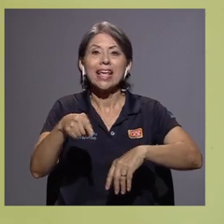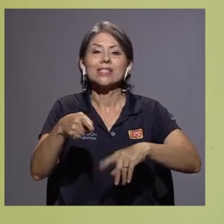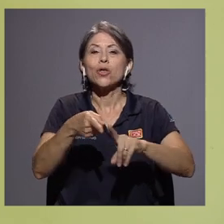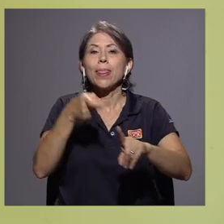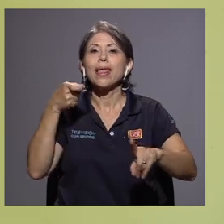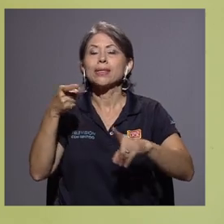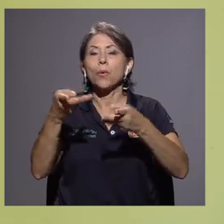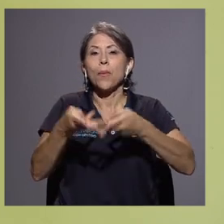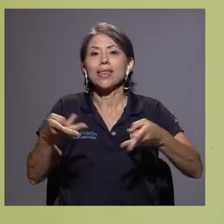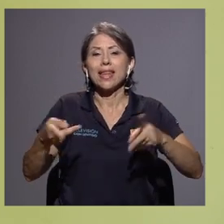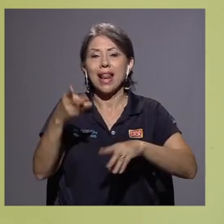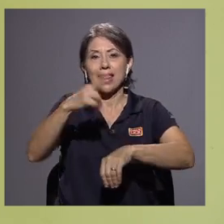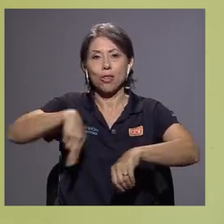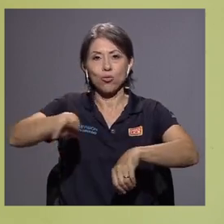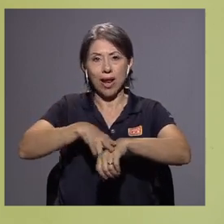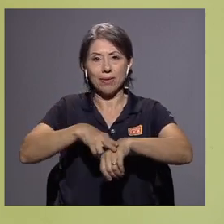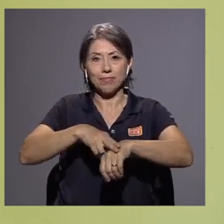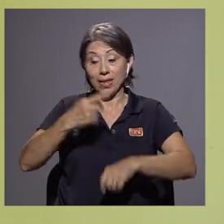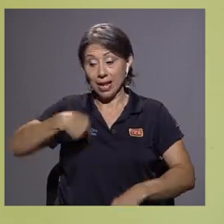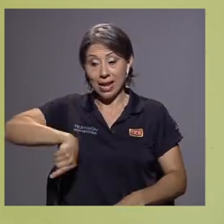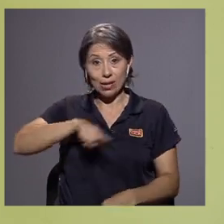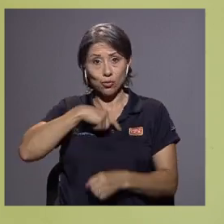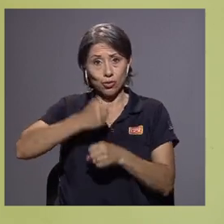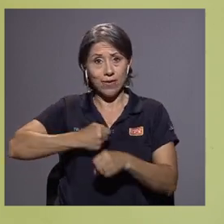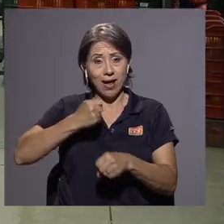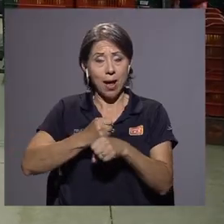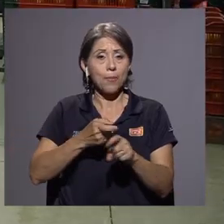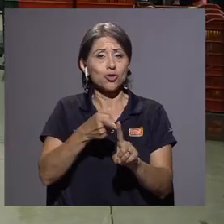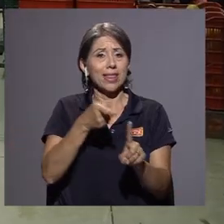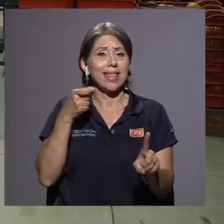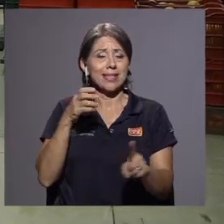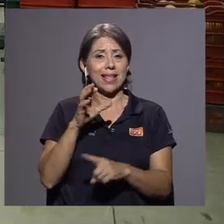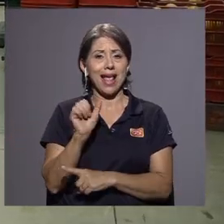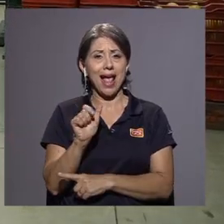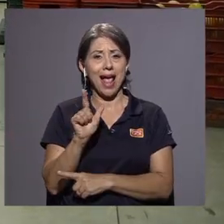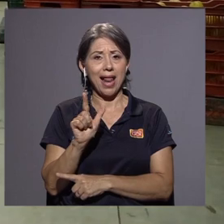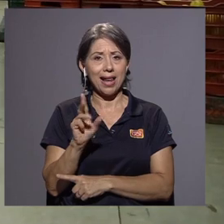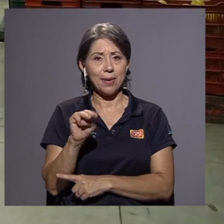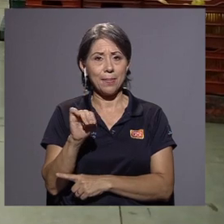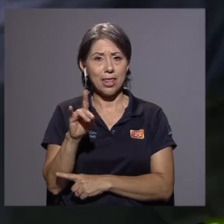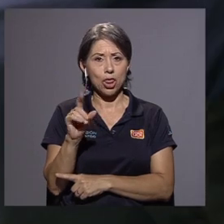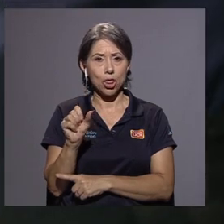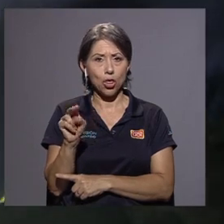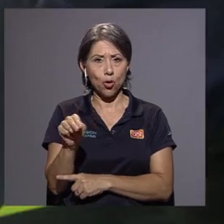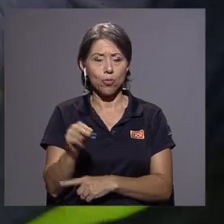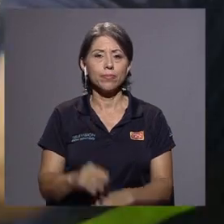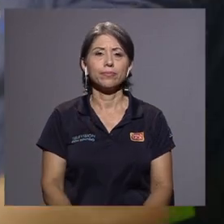material natural. En este caso, las que nosotros estamos trabajando son derivadas a partir de almidón.